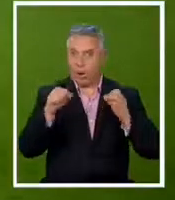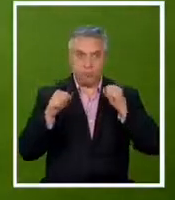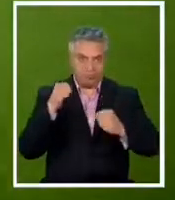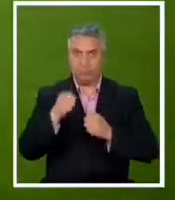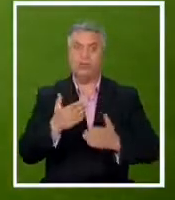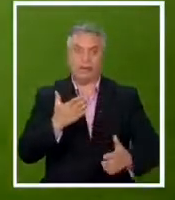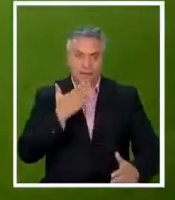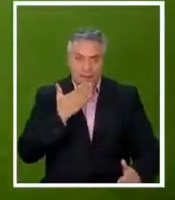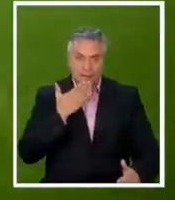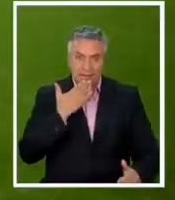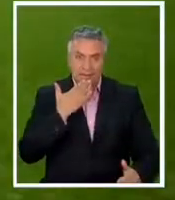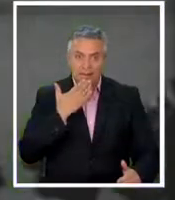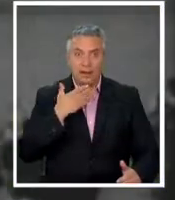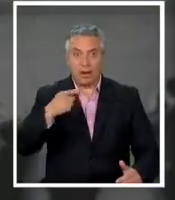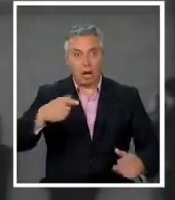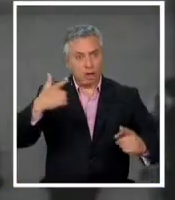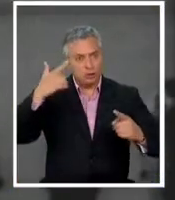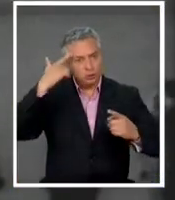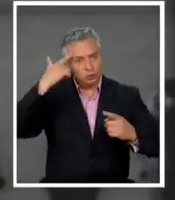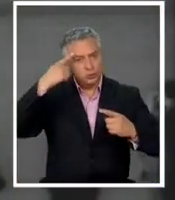hicieron soñar a este país